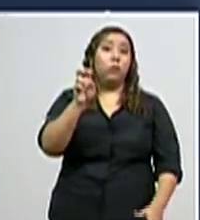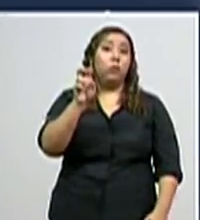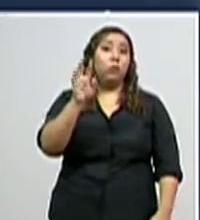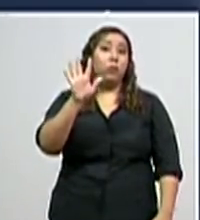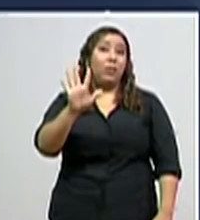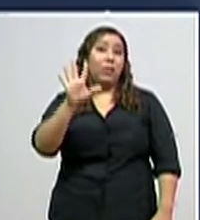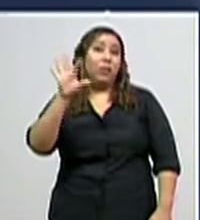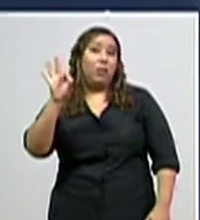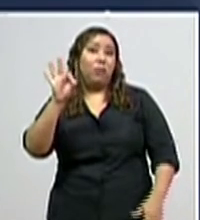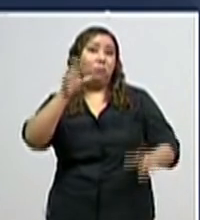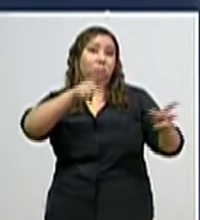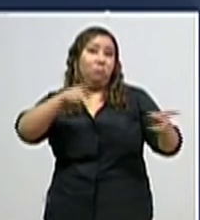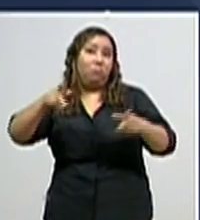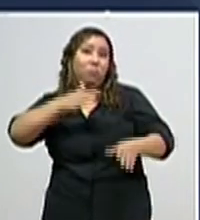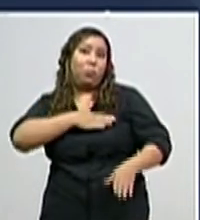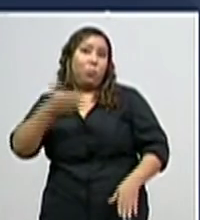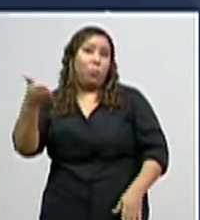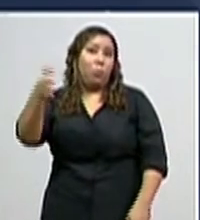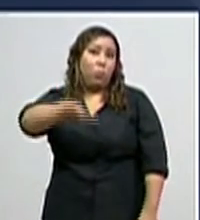fallecidos.